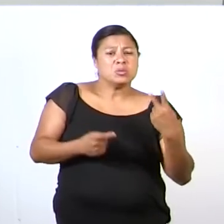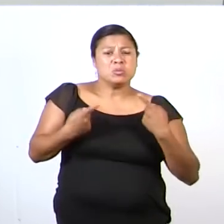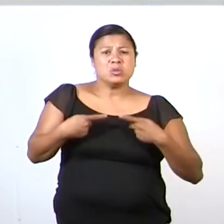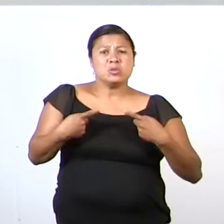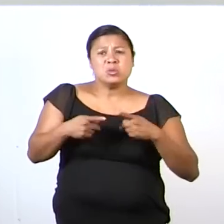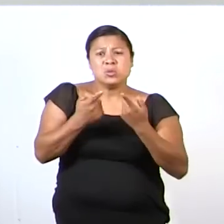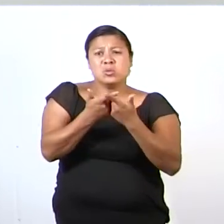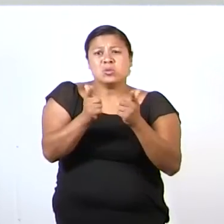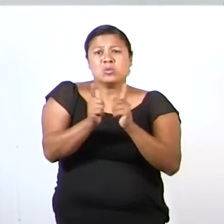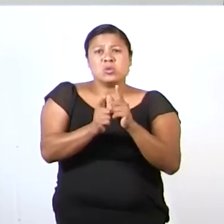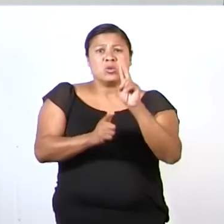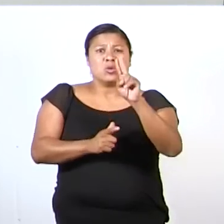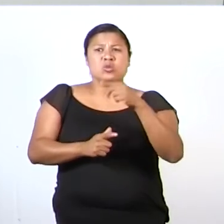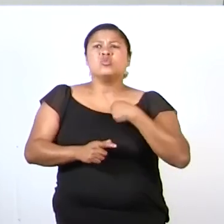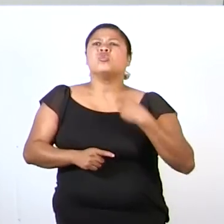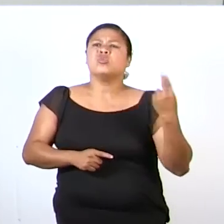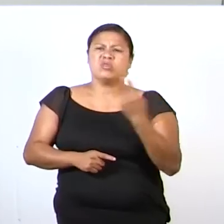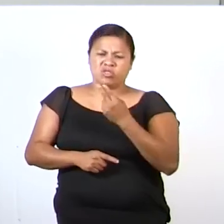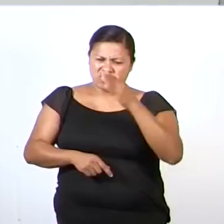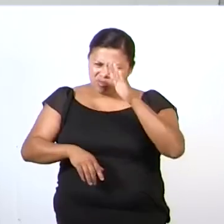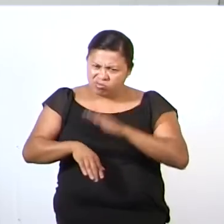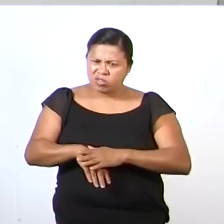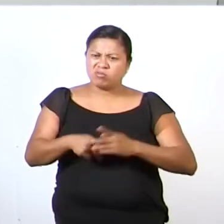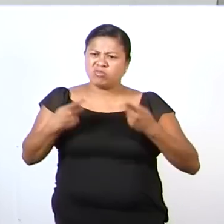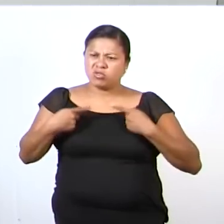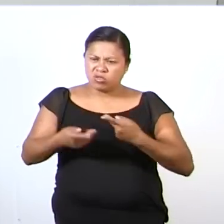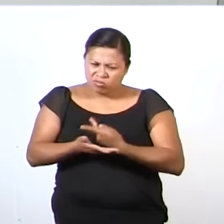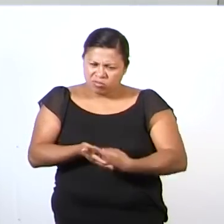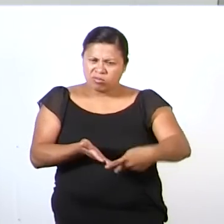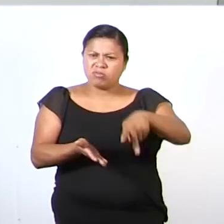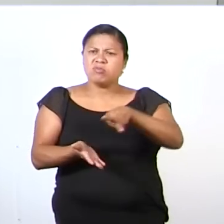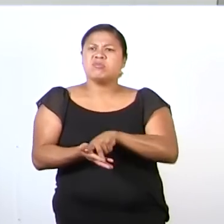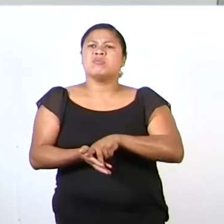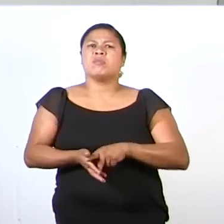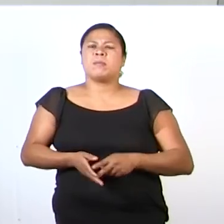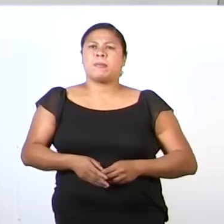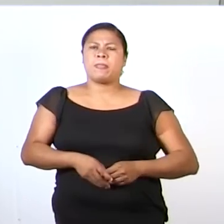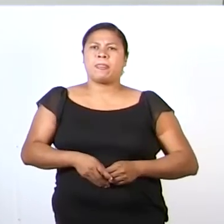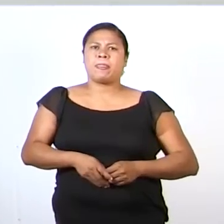de dos personas. Necesito más valientes, dijo.